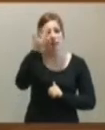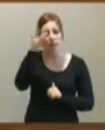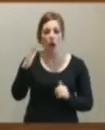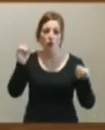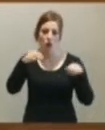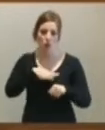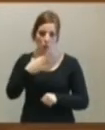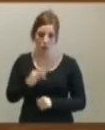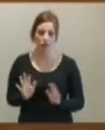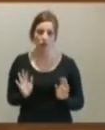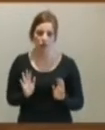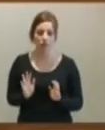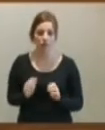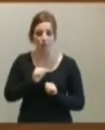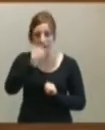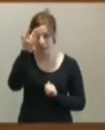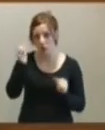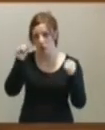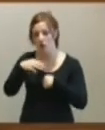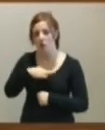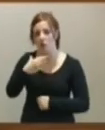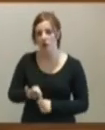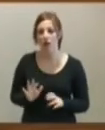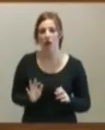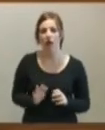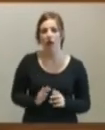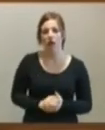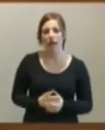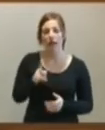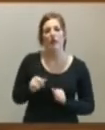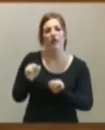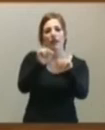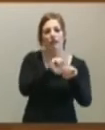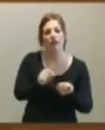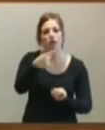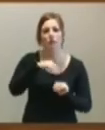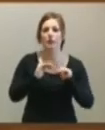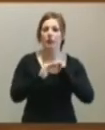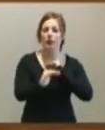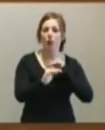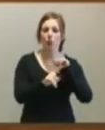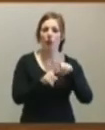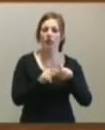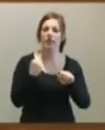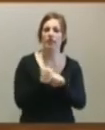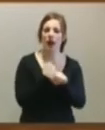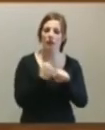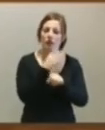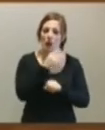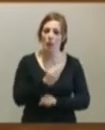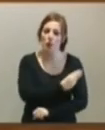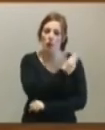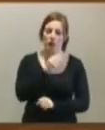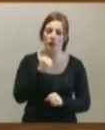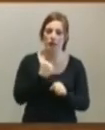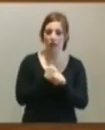y defendamos y mantengamos las tareas que ahora realiza la Procuraduría. Lo